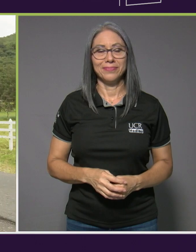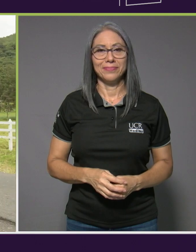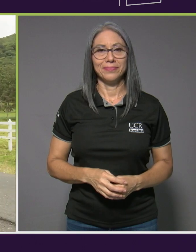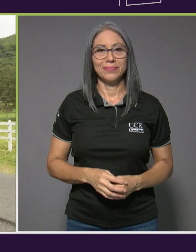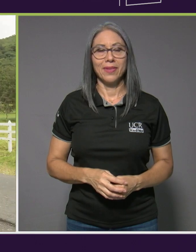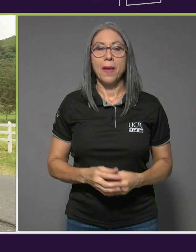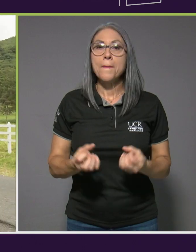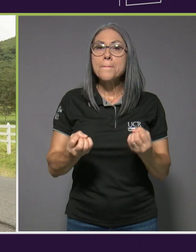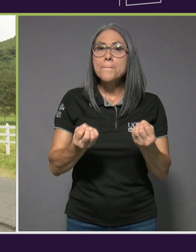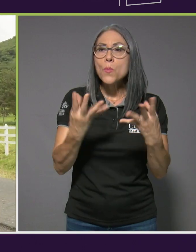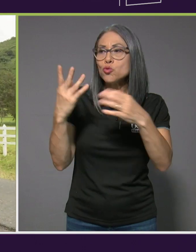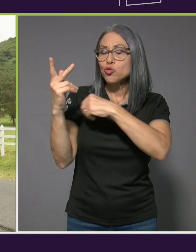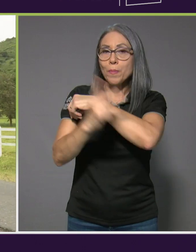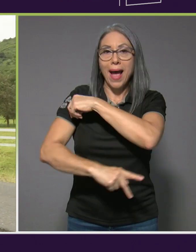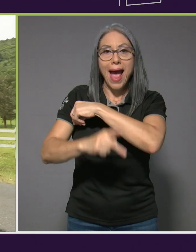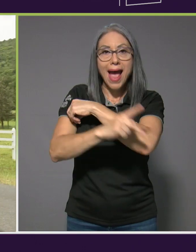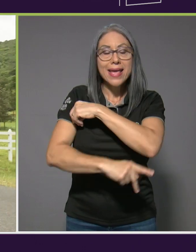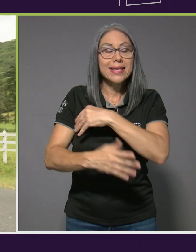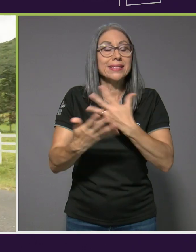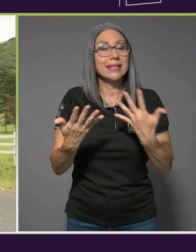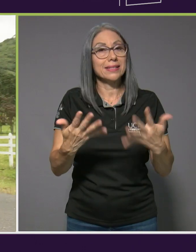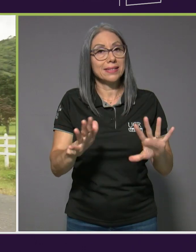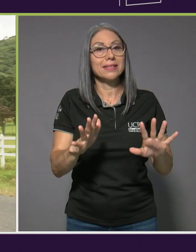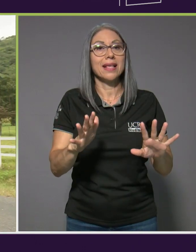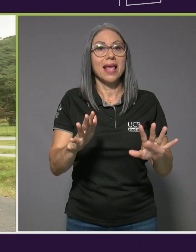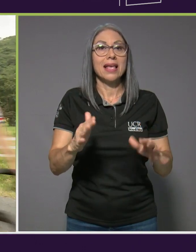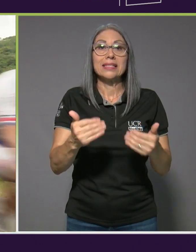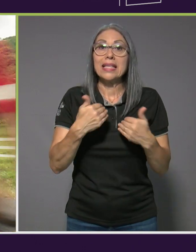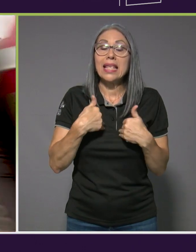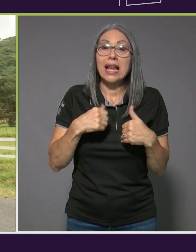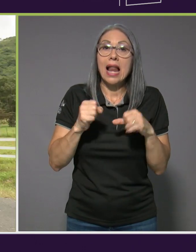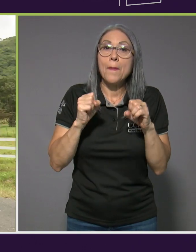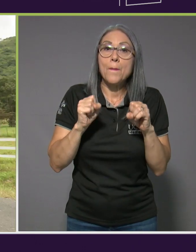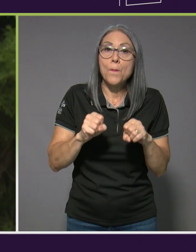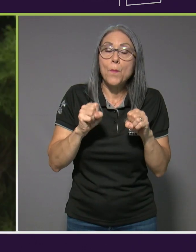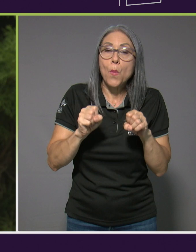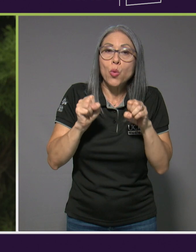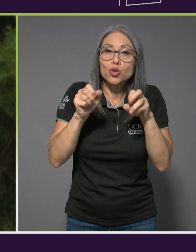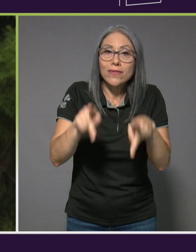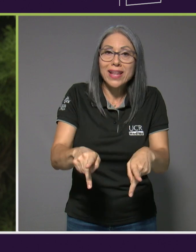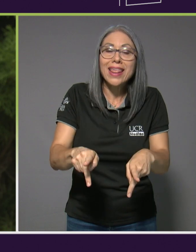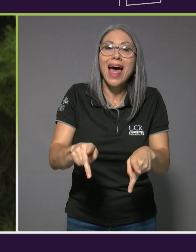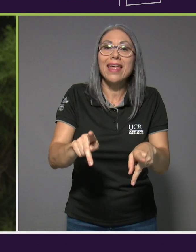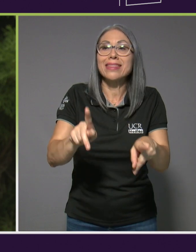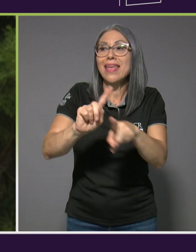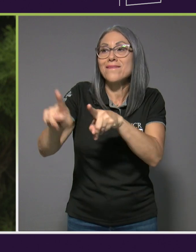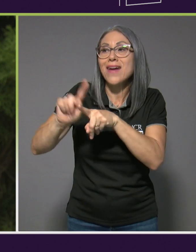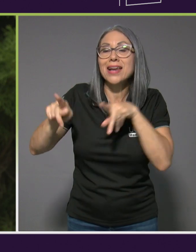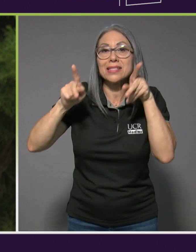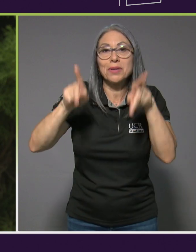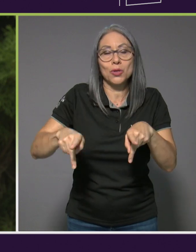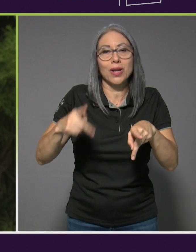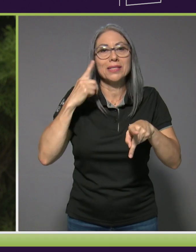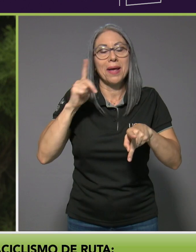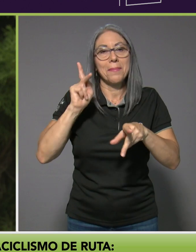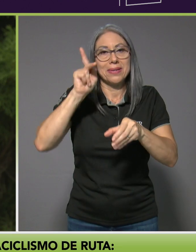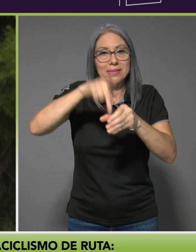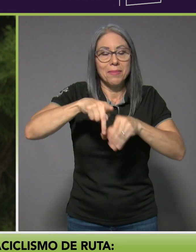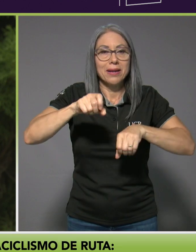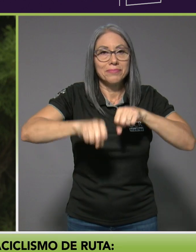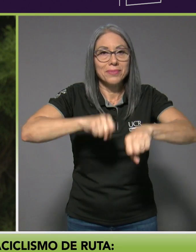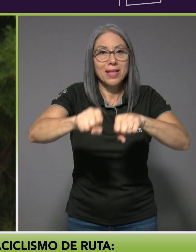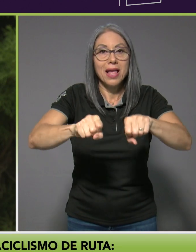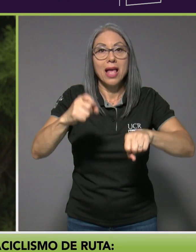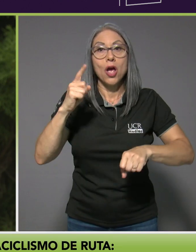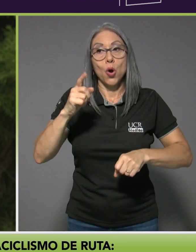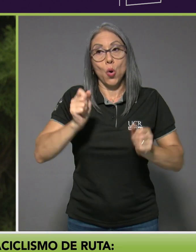Muchos países sí tienen la posibilidad de llevar varios corredores, en nuestro caso es bastante difícil porque